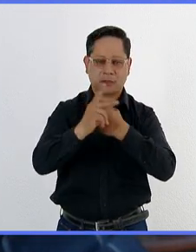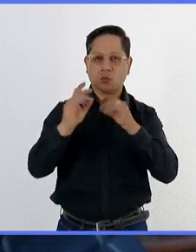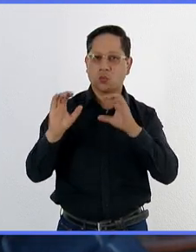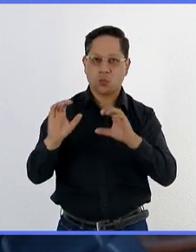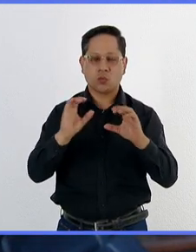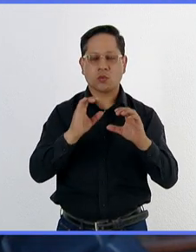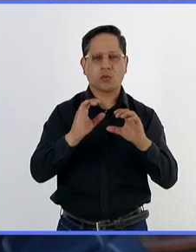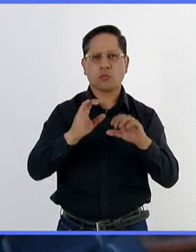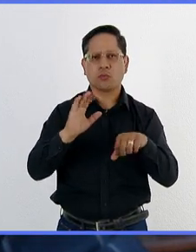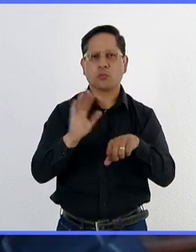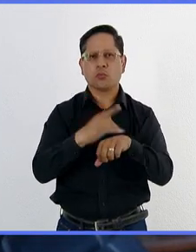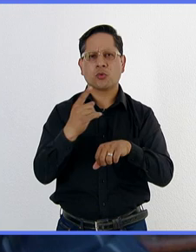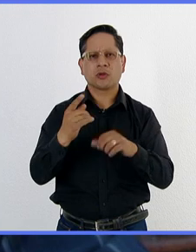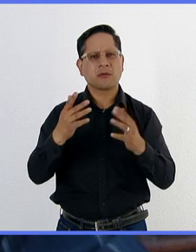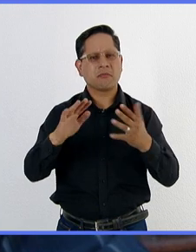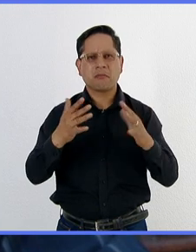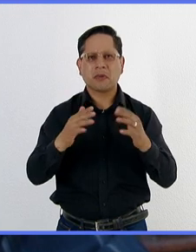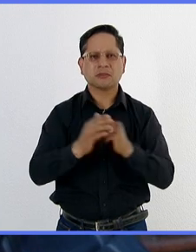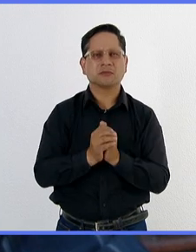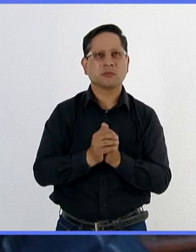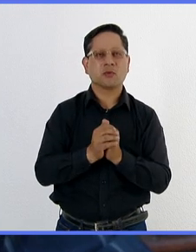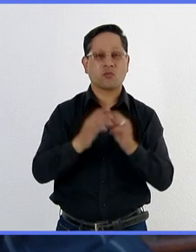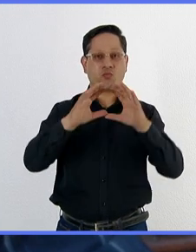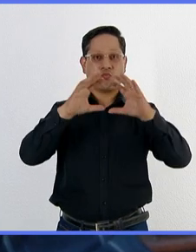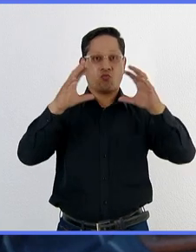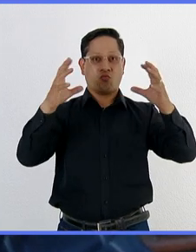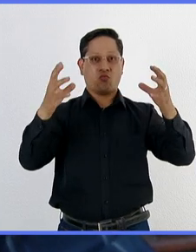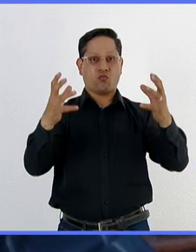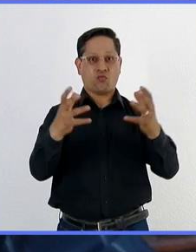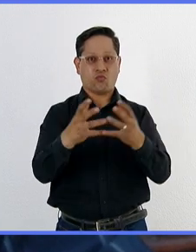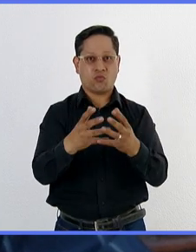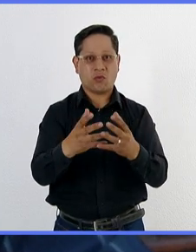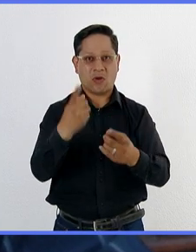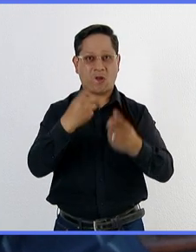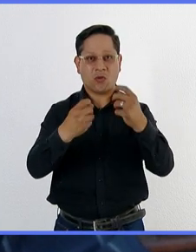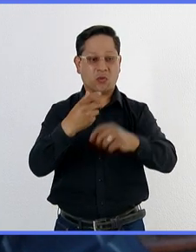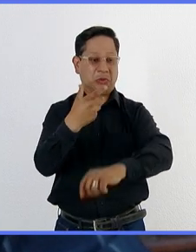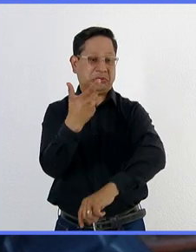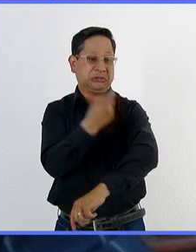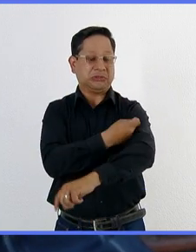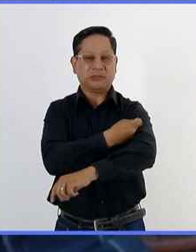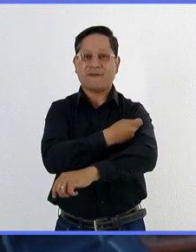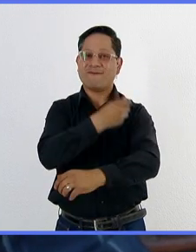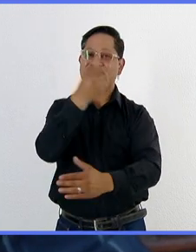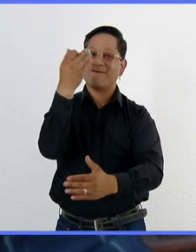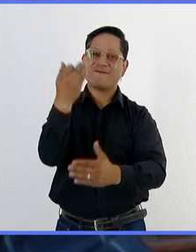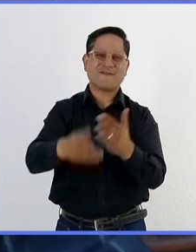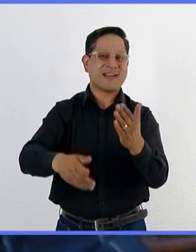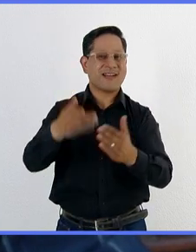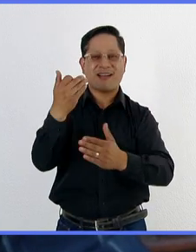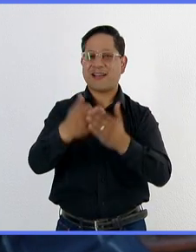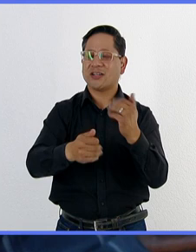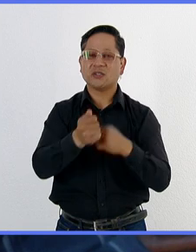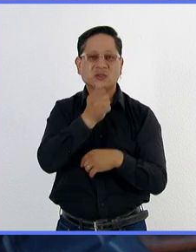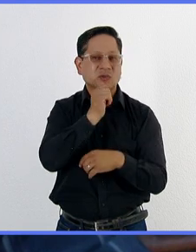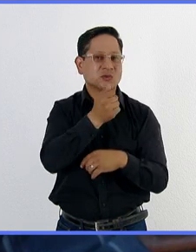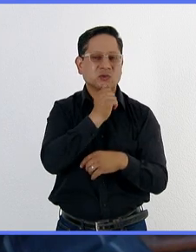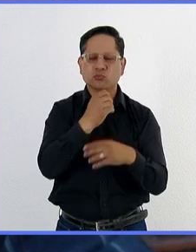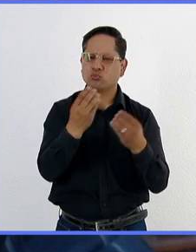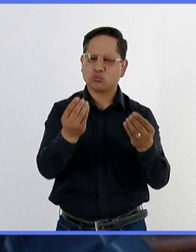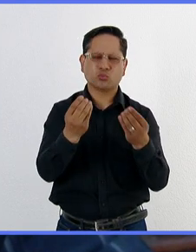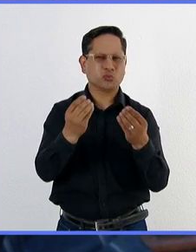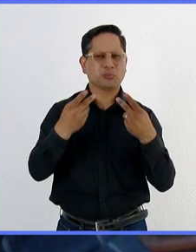porque aproximadamente un cuarto de la población del mundo no ha sido vacunada contra la COVID y sigue habiendo millones de personas